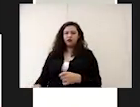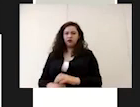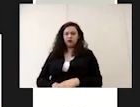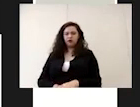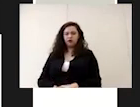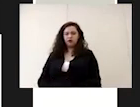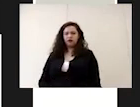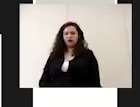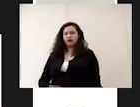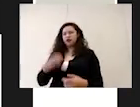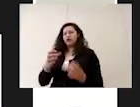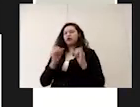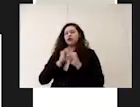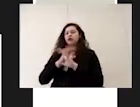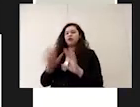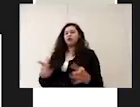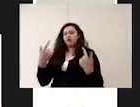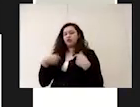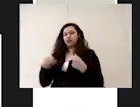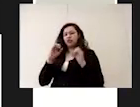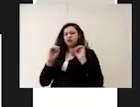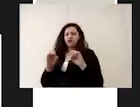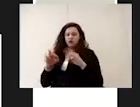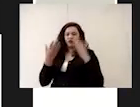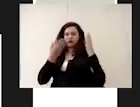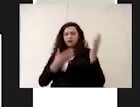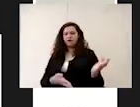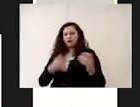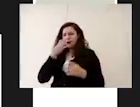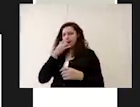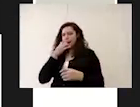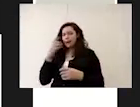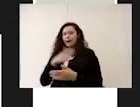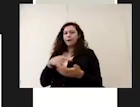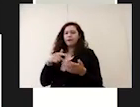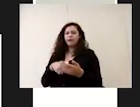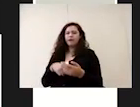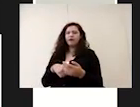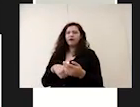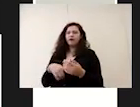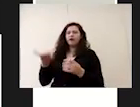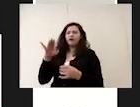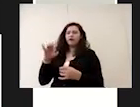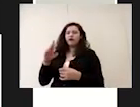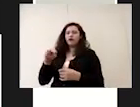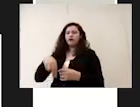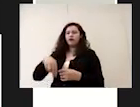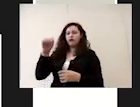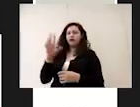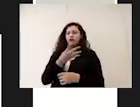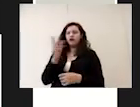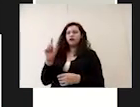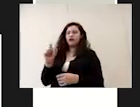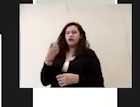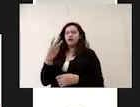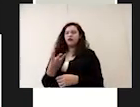estos son los datos de la agencia la agencia está ubicada en la avenida insurgentes norte número 423 en